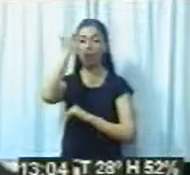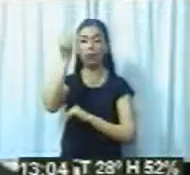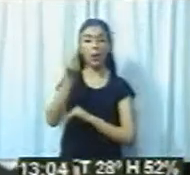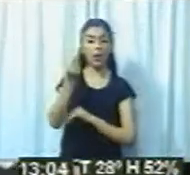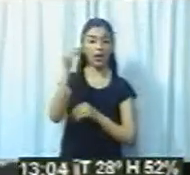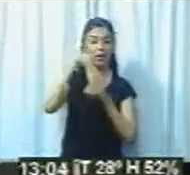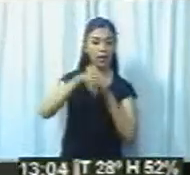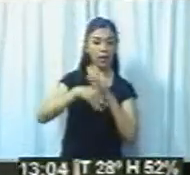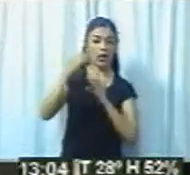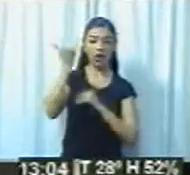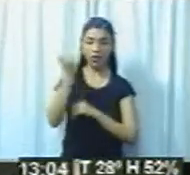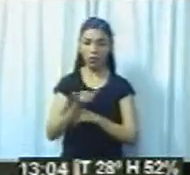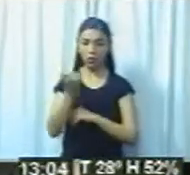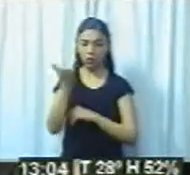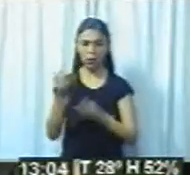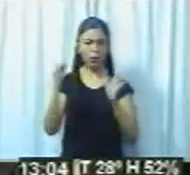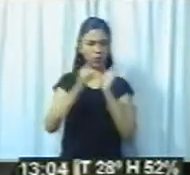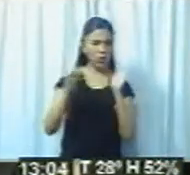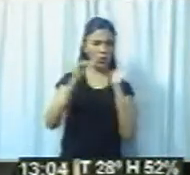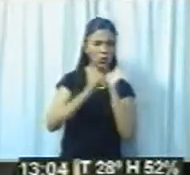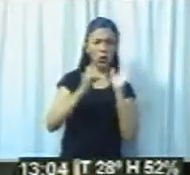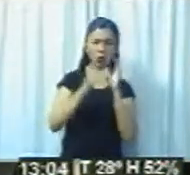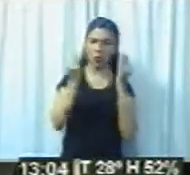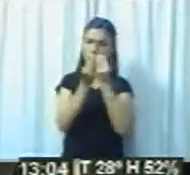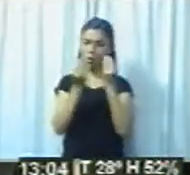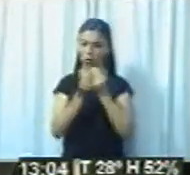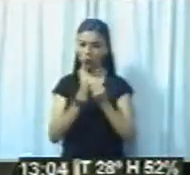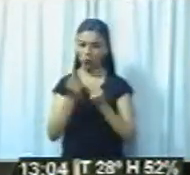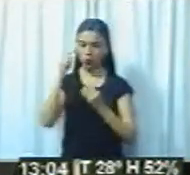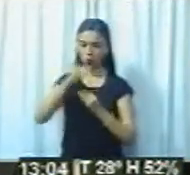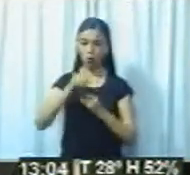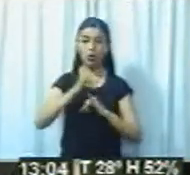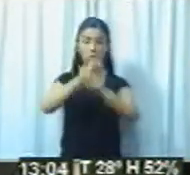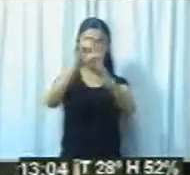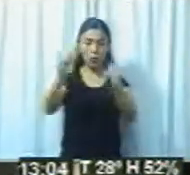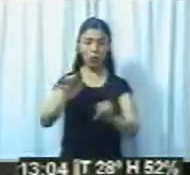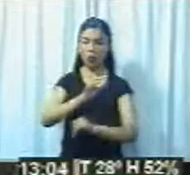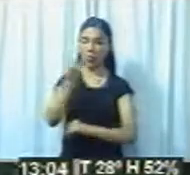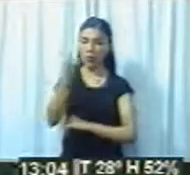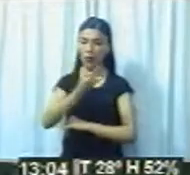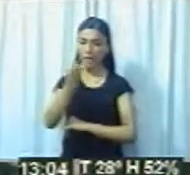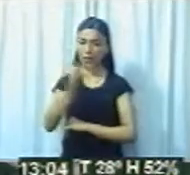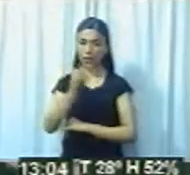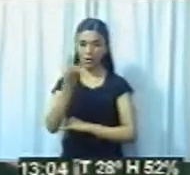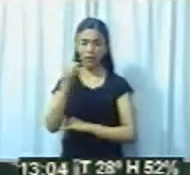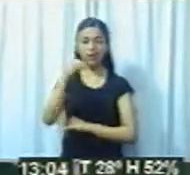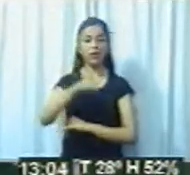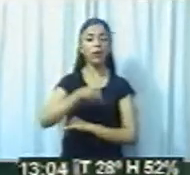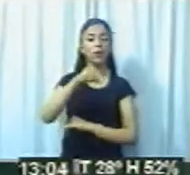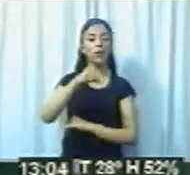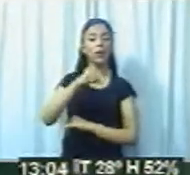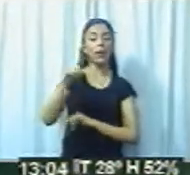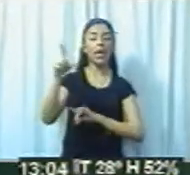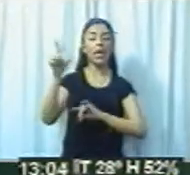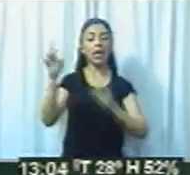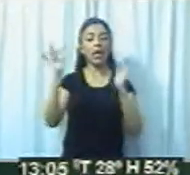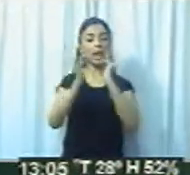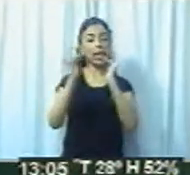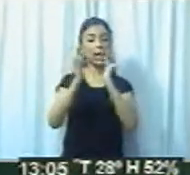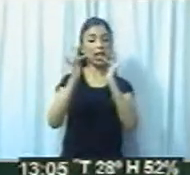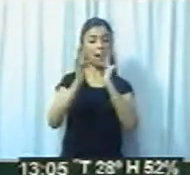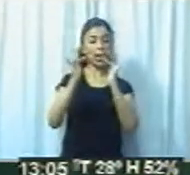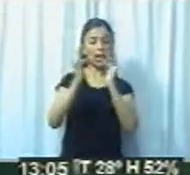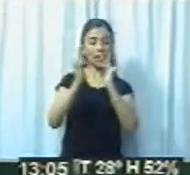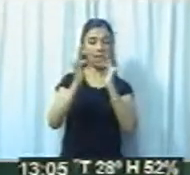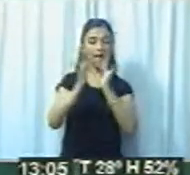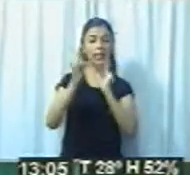Viendo en un artículo periodístico, Perico Noticias, con fecha del